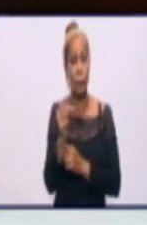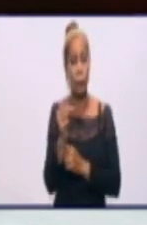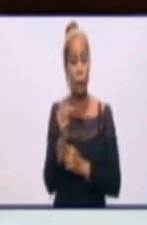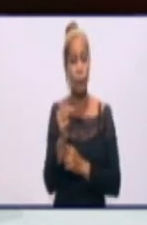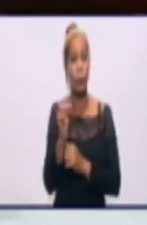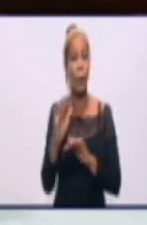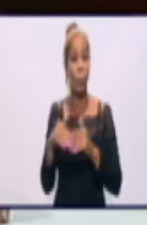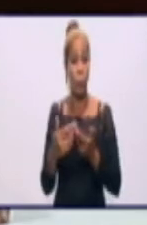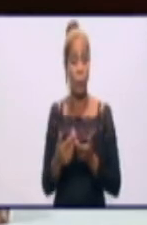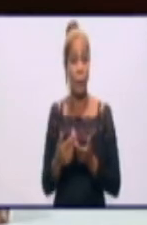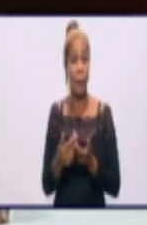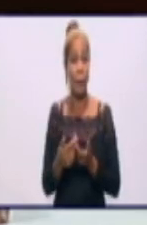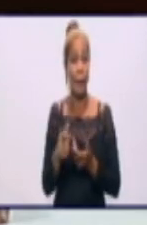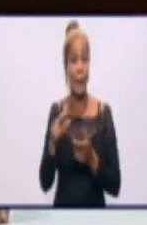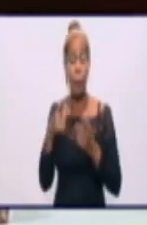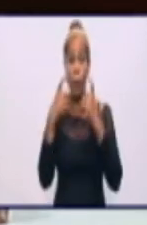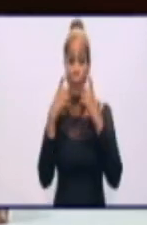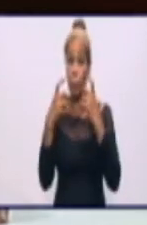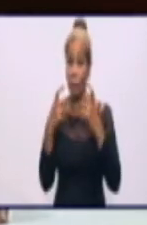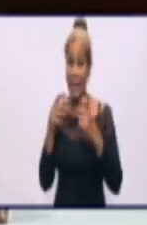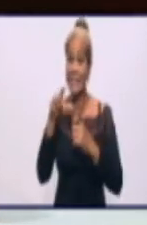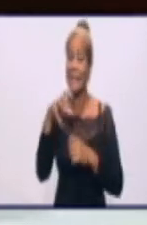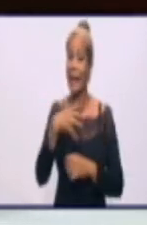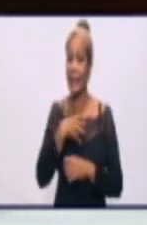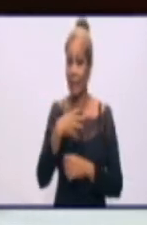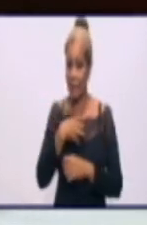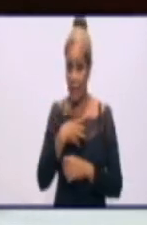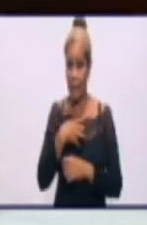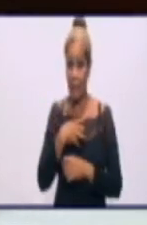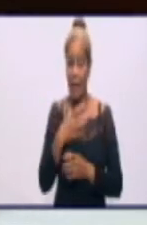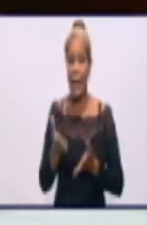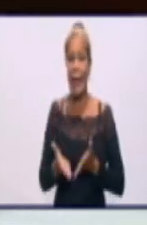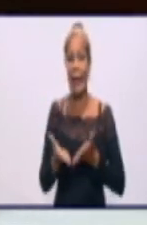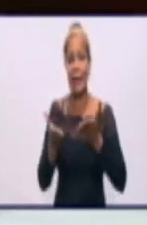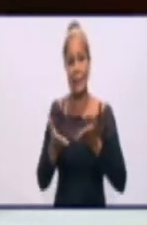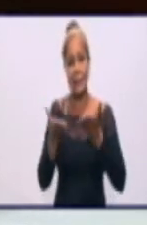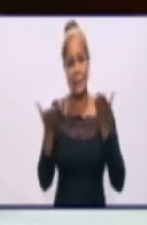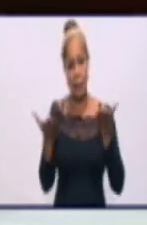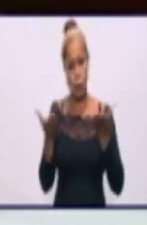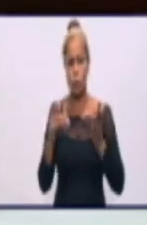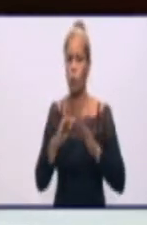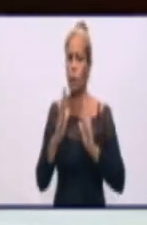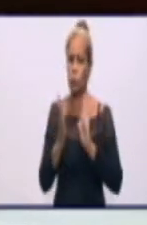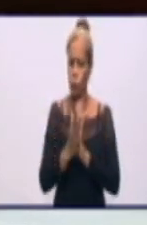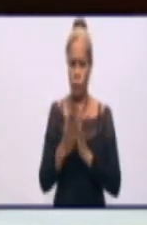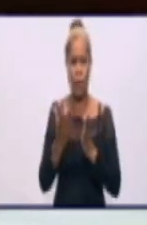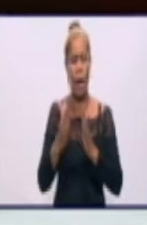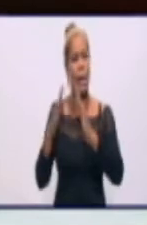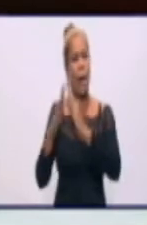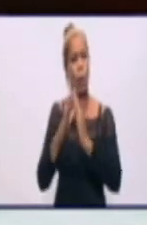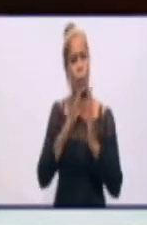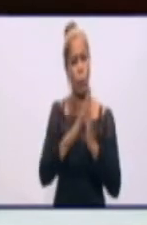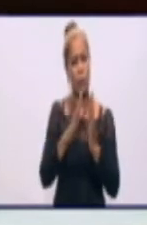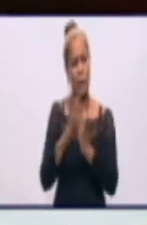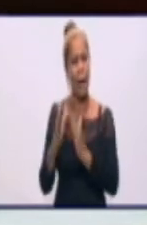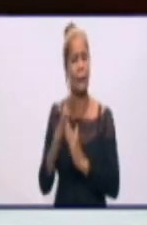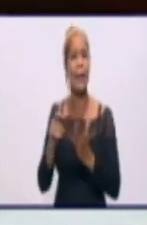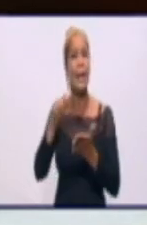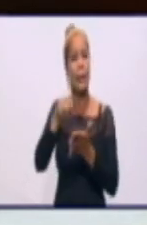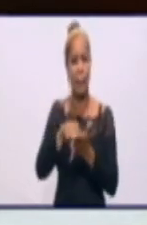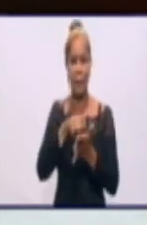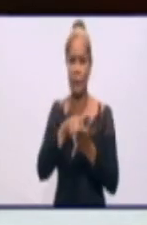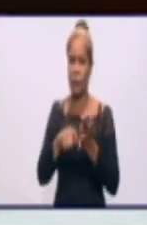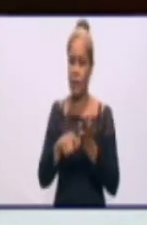incidencia que tiene esta situación en el desarrollo de las acciones de la familia, en la planificación de los centros